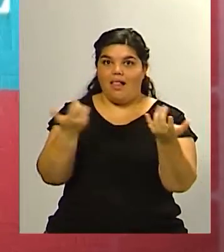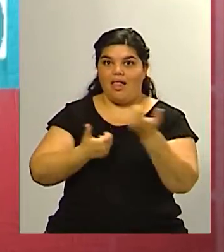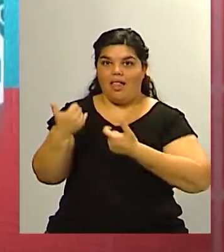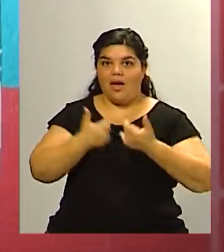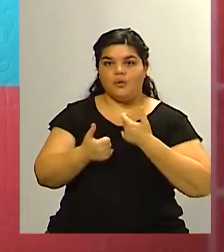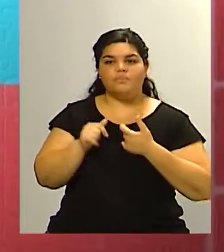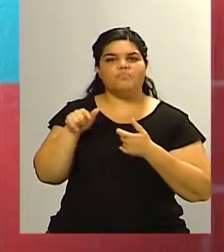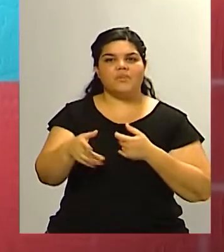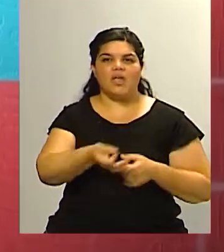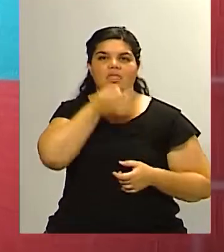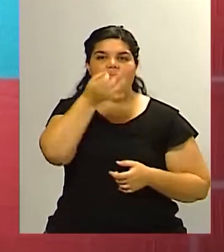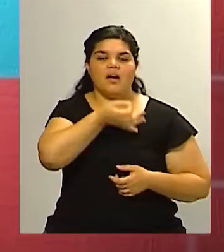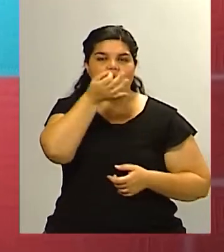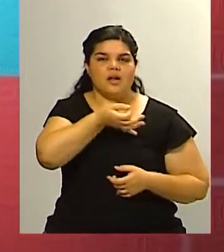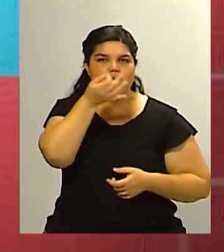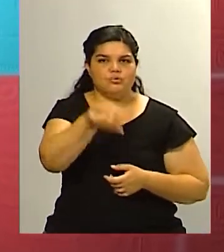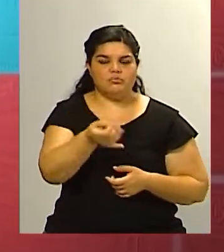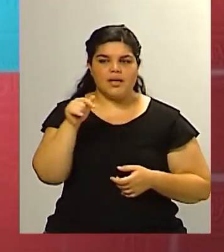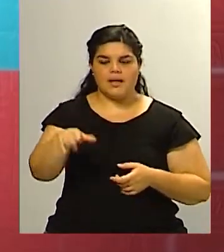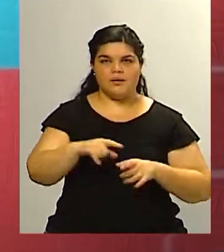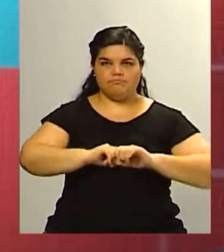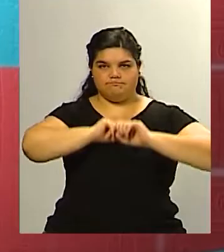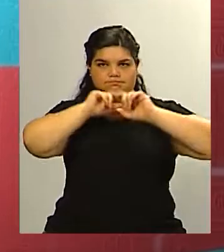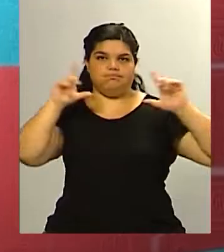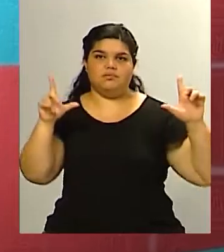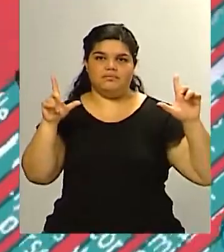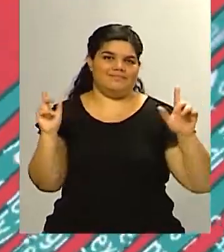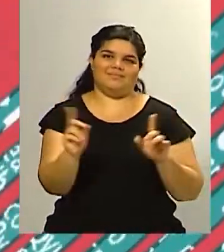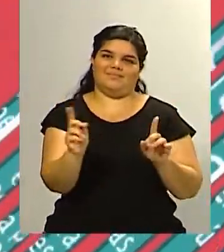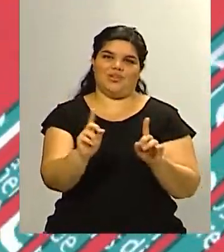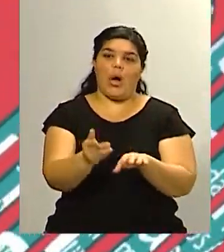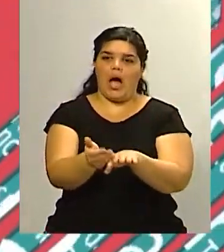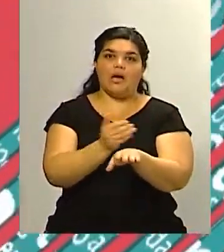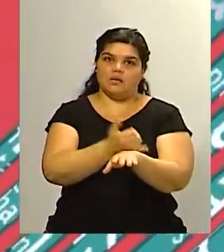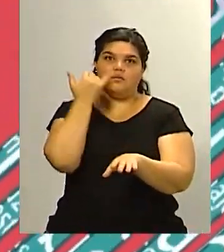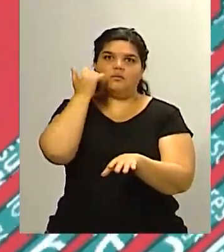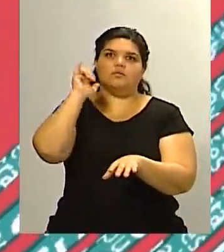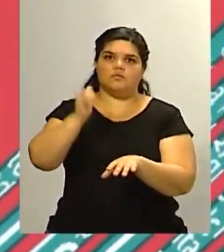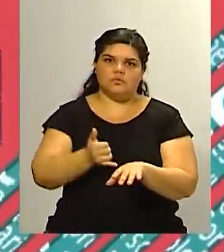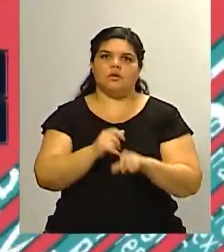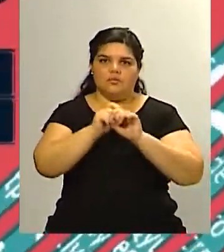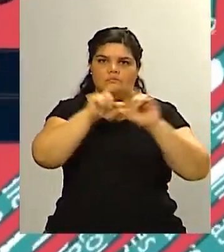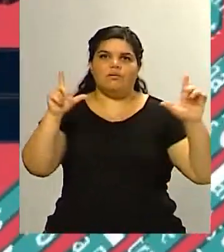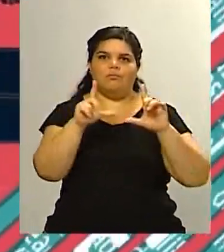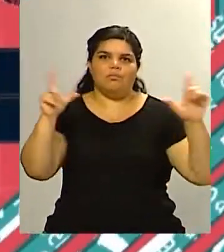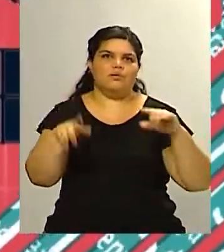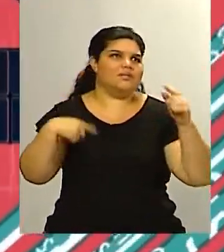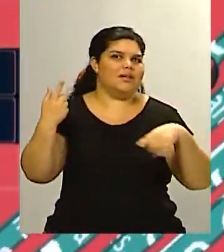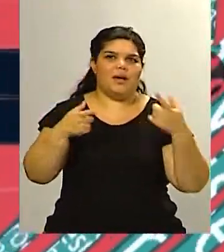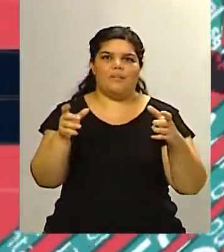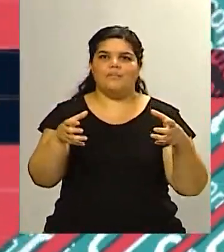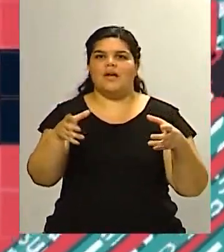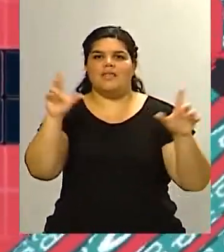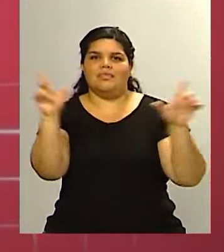declaraciones él dejó de estar muy presente en los medios porque tuvo realmente una época muy importante durante este año en el cual estaba todo el tiempo en todos los medios